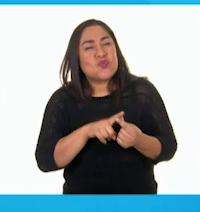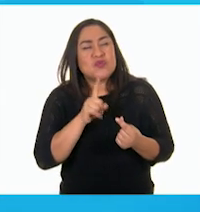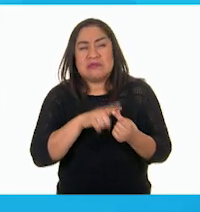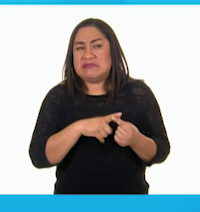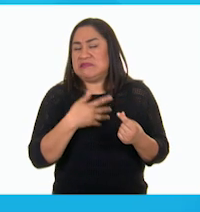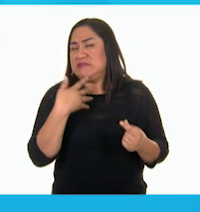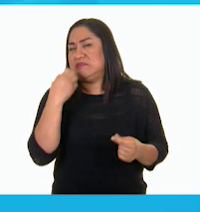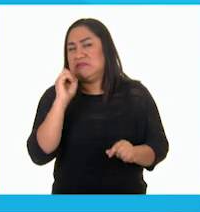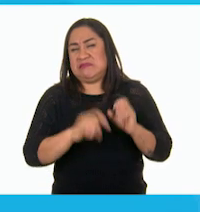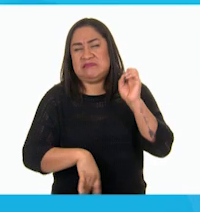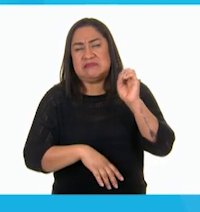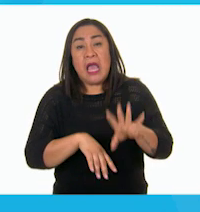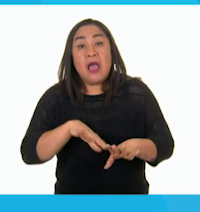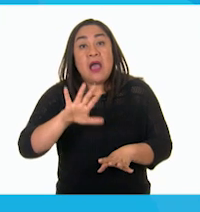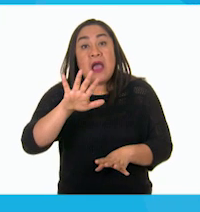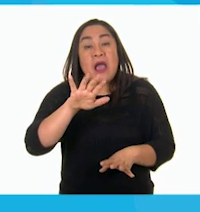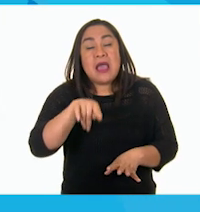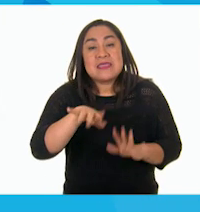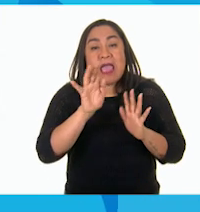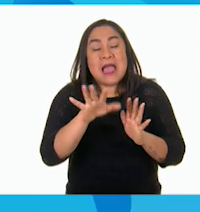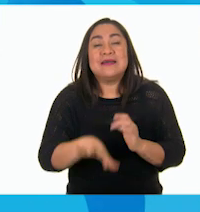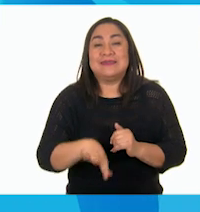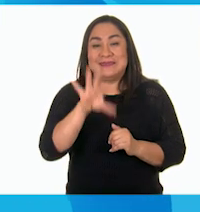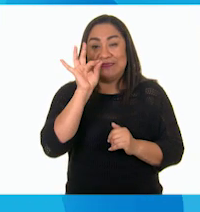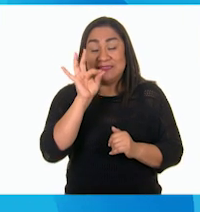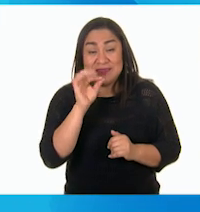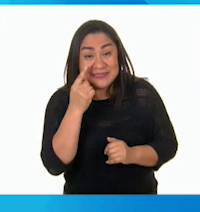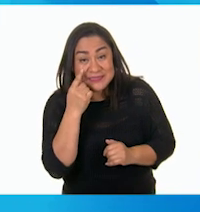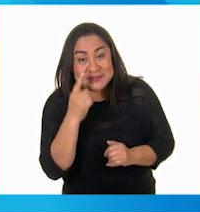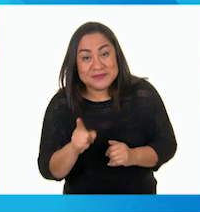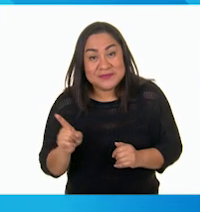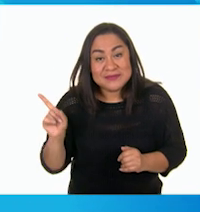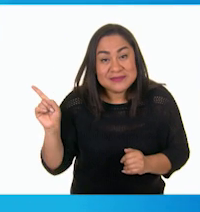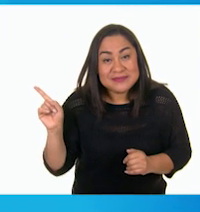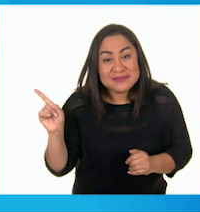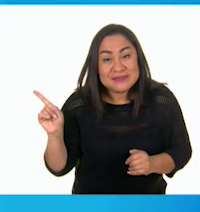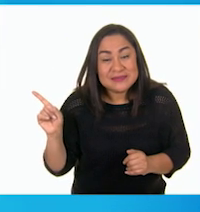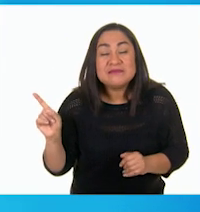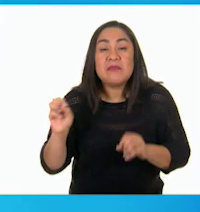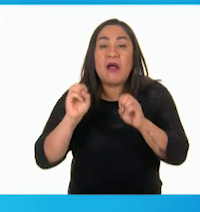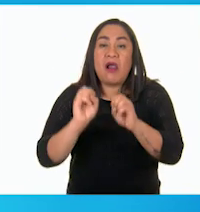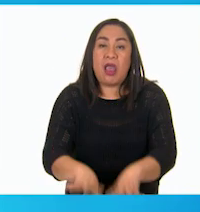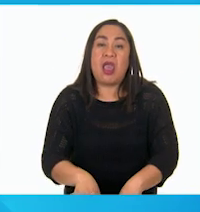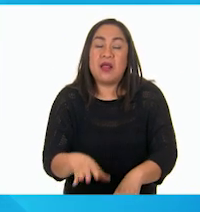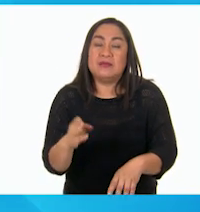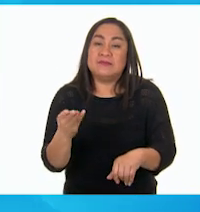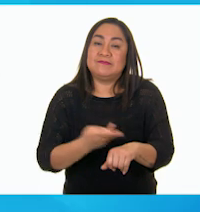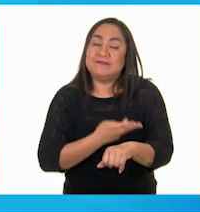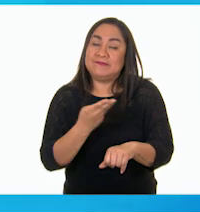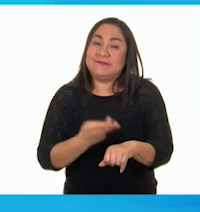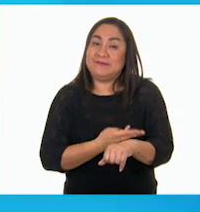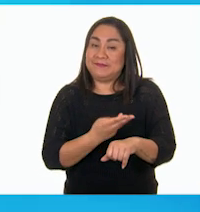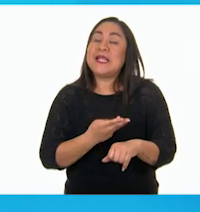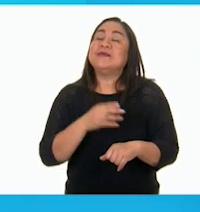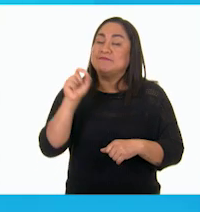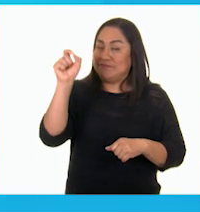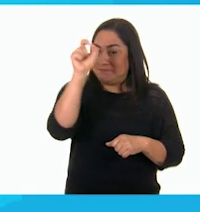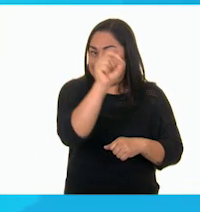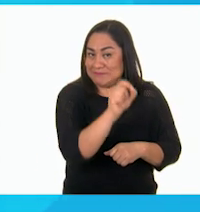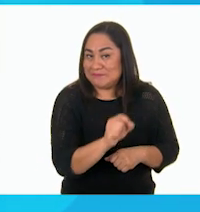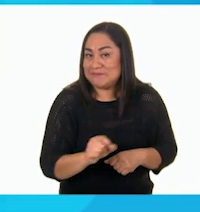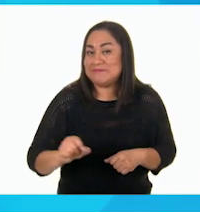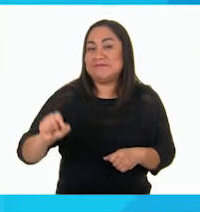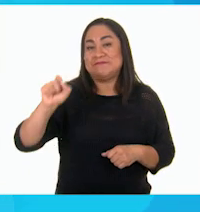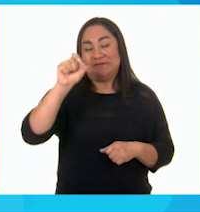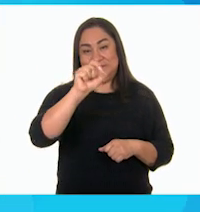qué tiradero! ¡Ay, ya, ya! ¡Ya los encontré! ¡Están ahí! ¡Miren! ¡Tirados en el piso! ¡Vamos a encerrarlos también!